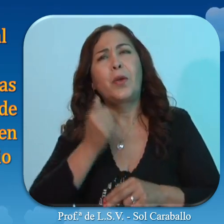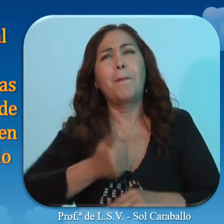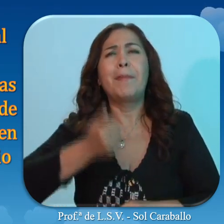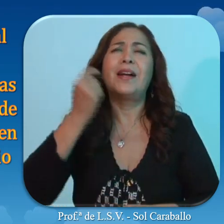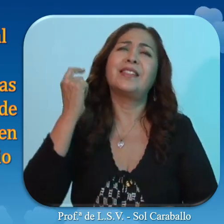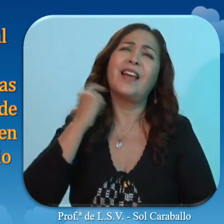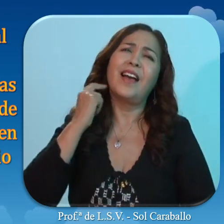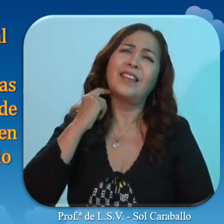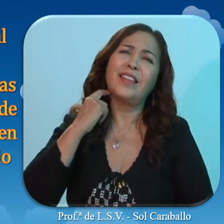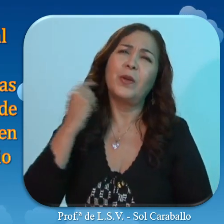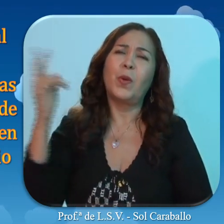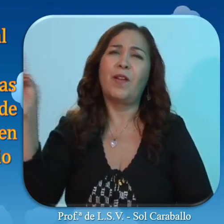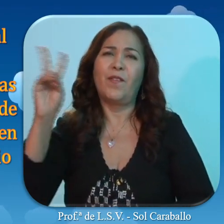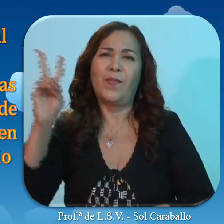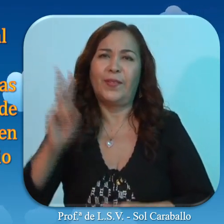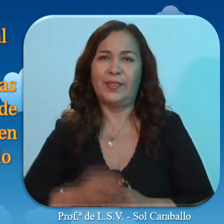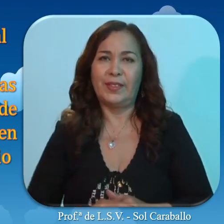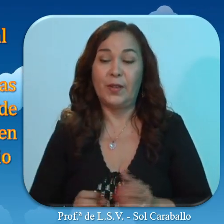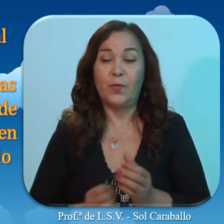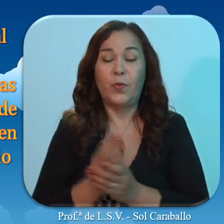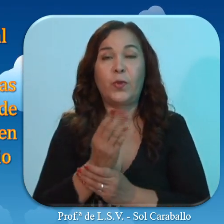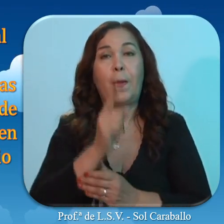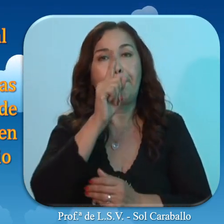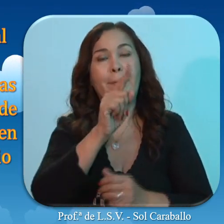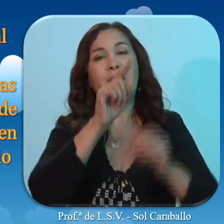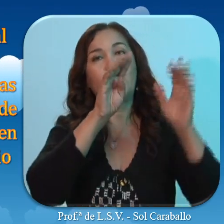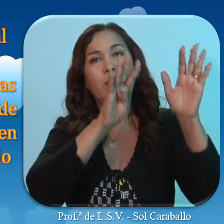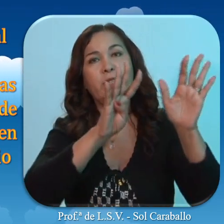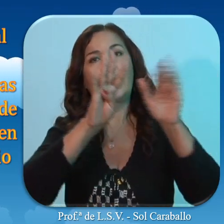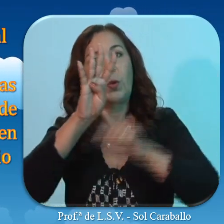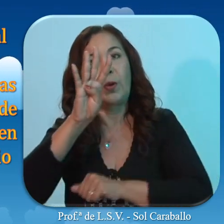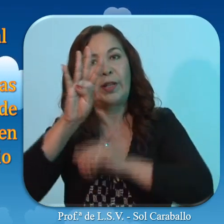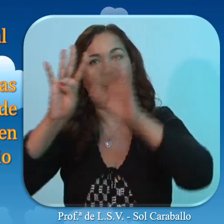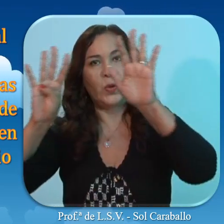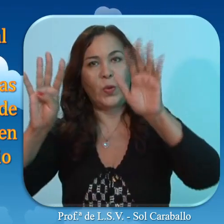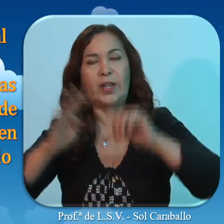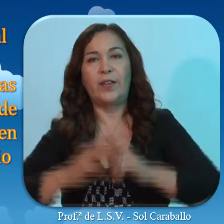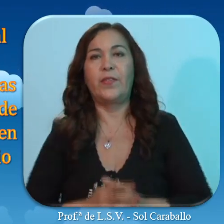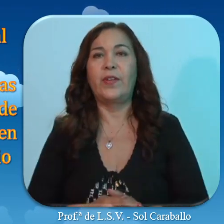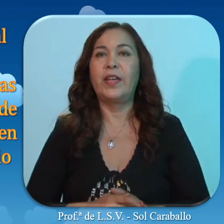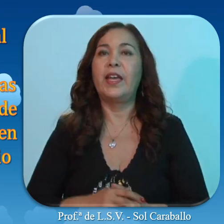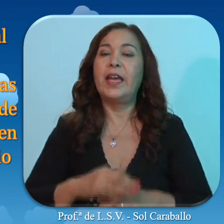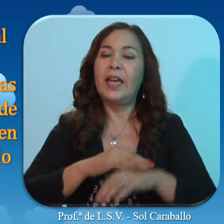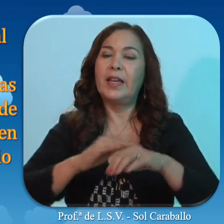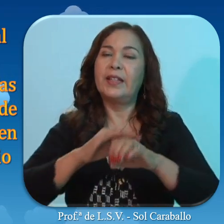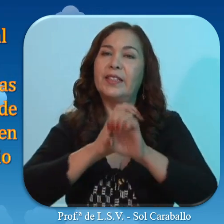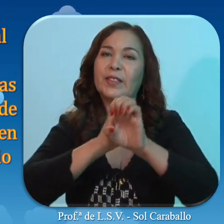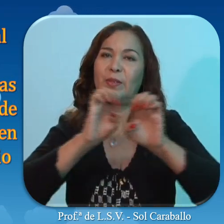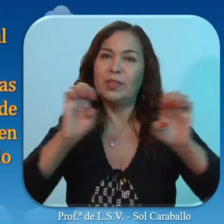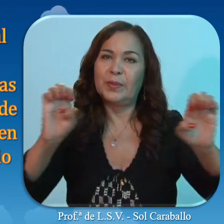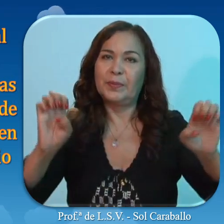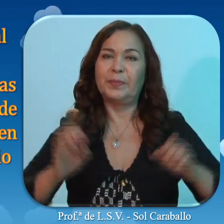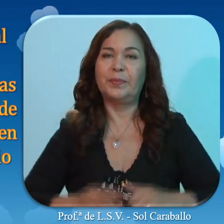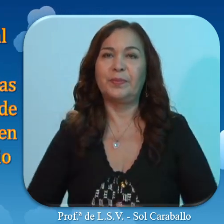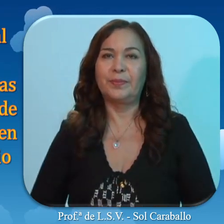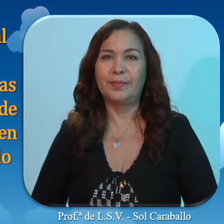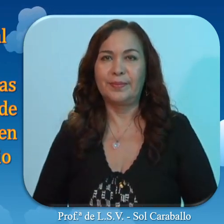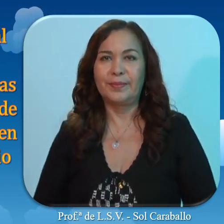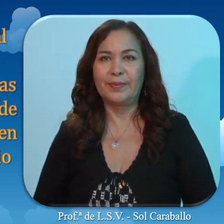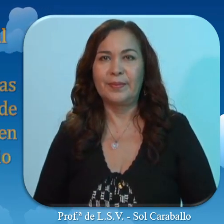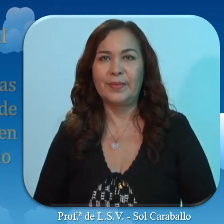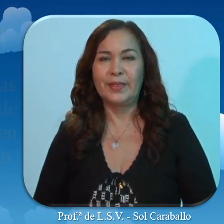más antigua de Venezuela, fundada en 1949 en el Ministerio de Educación.